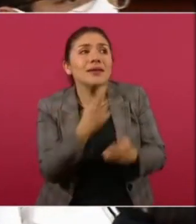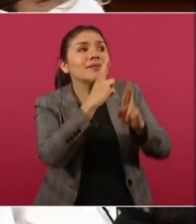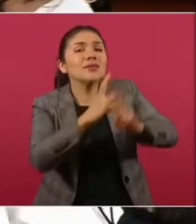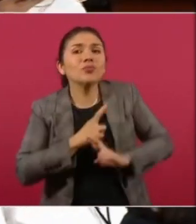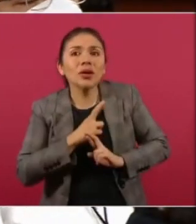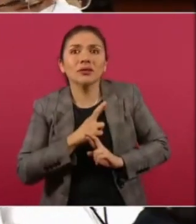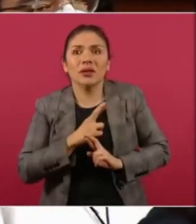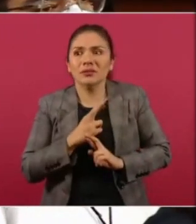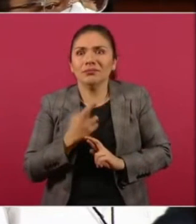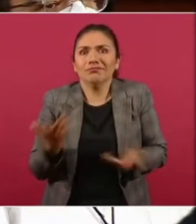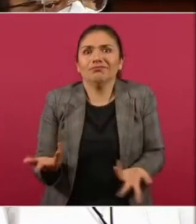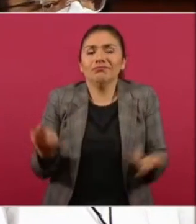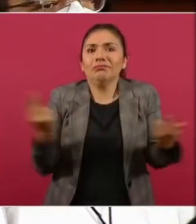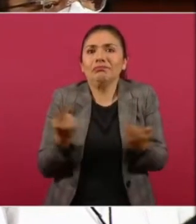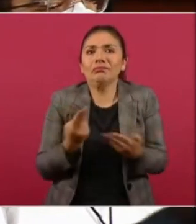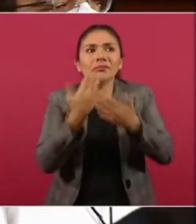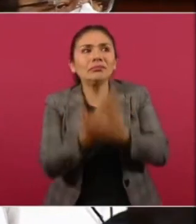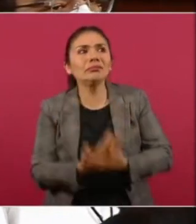La gente no...